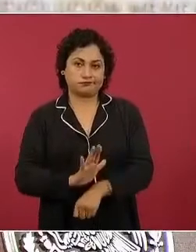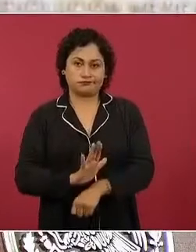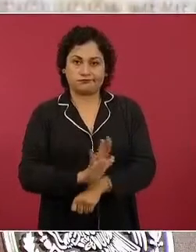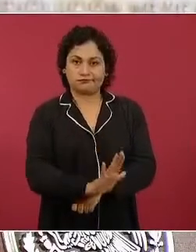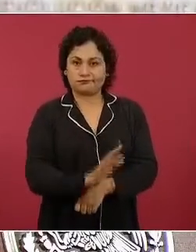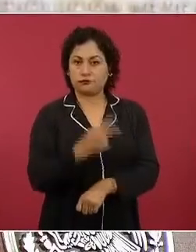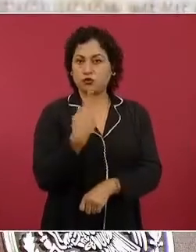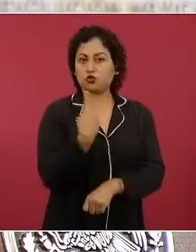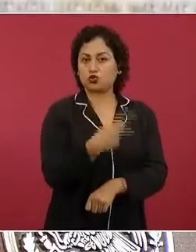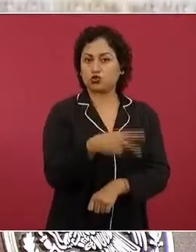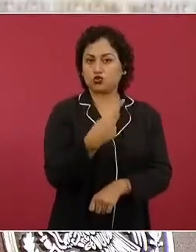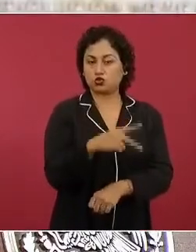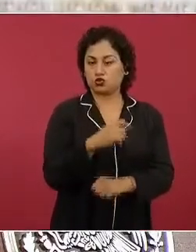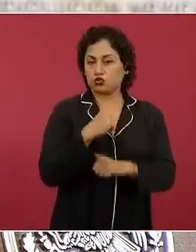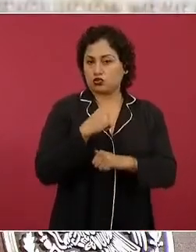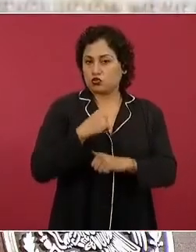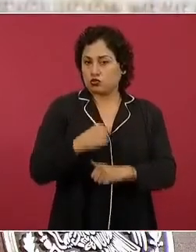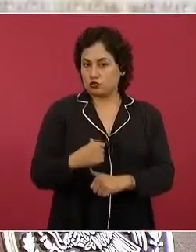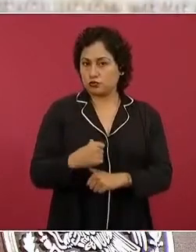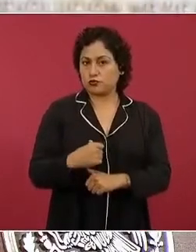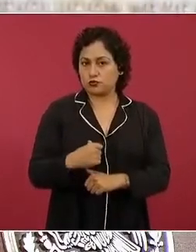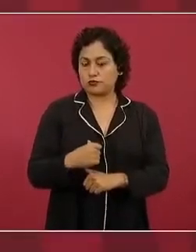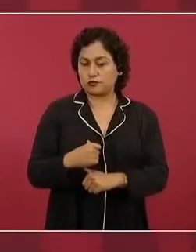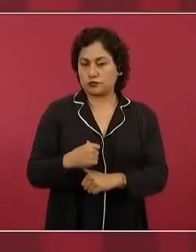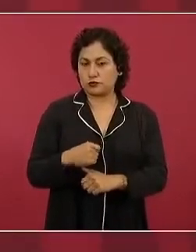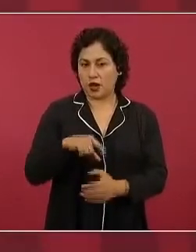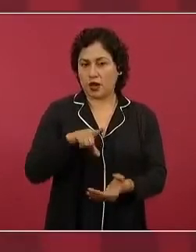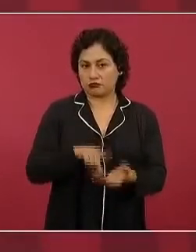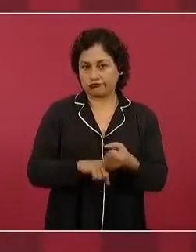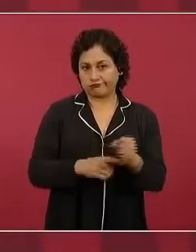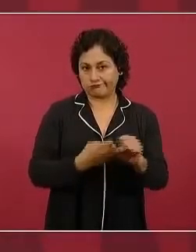autoridades de Nuevo León.